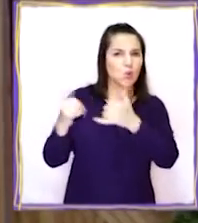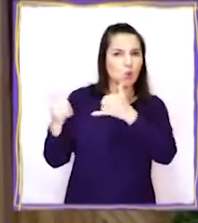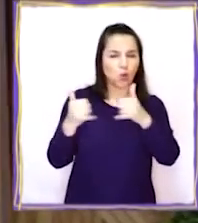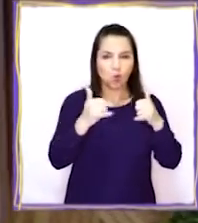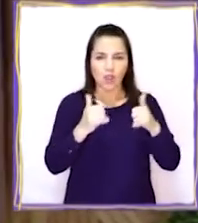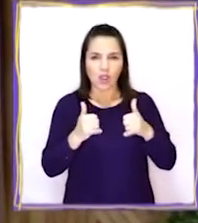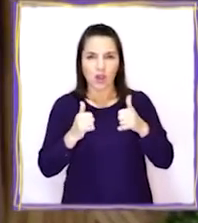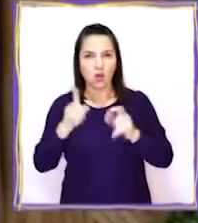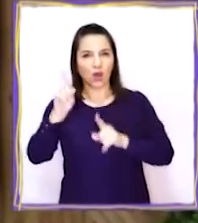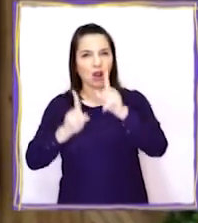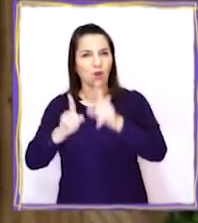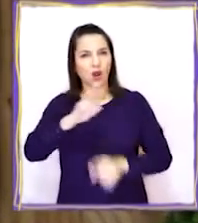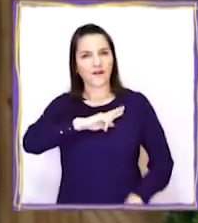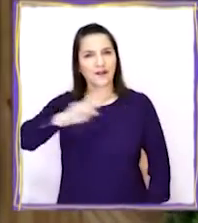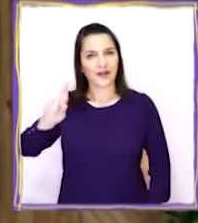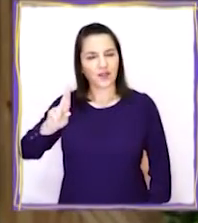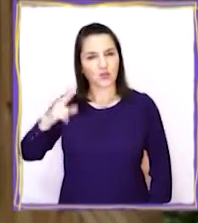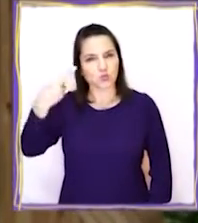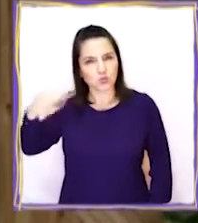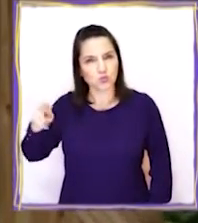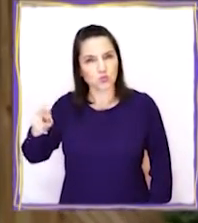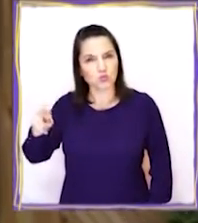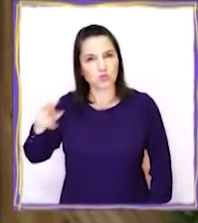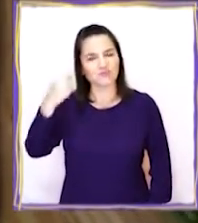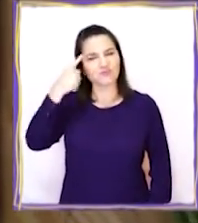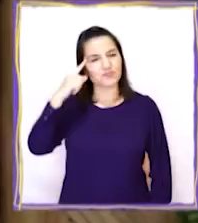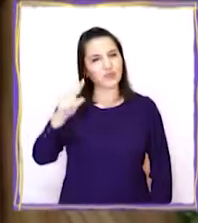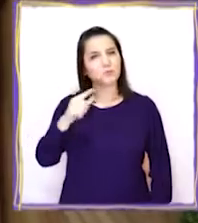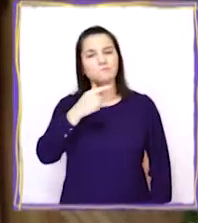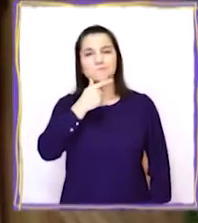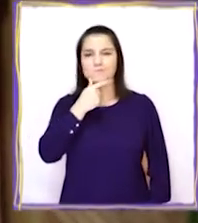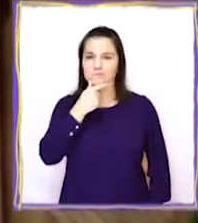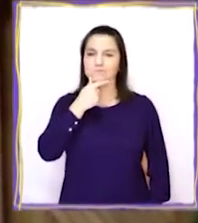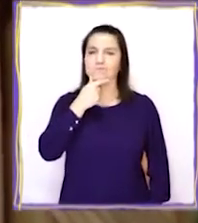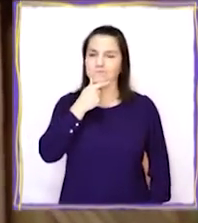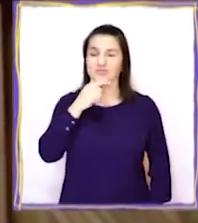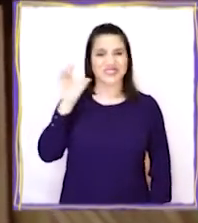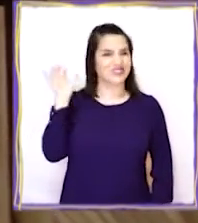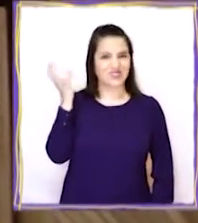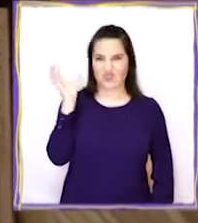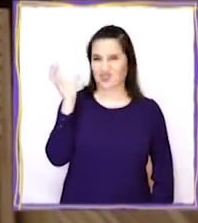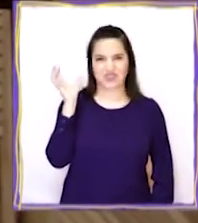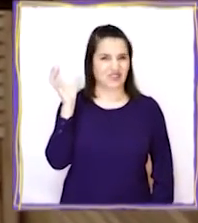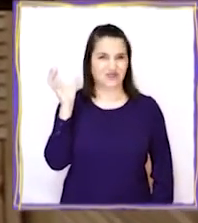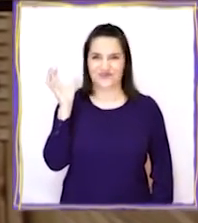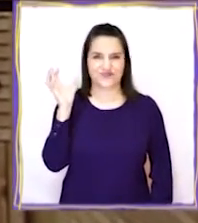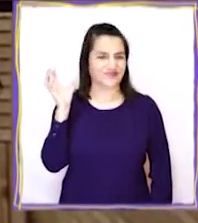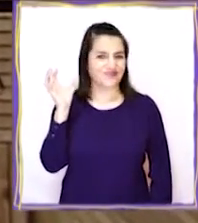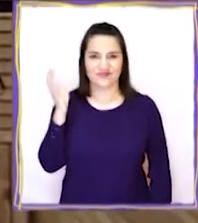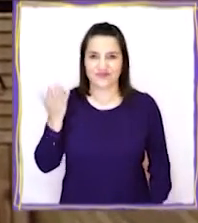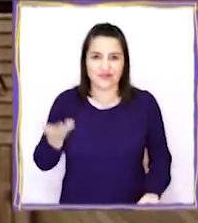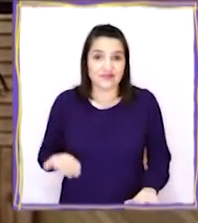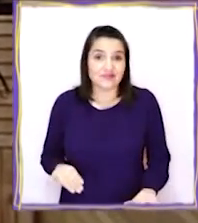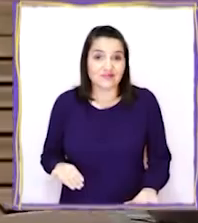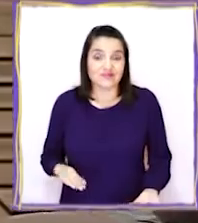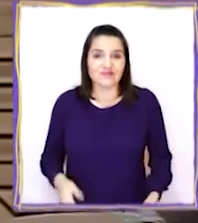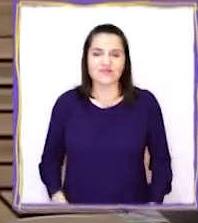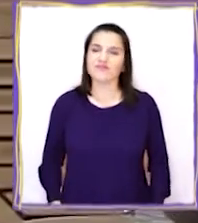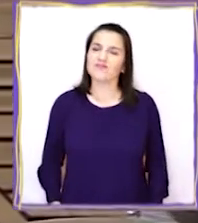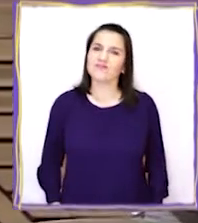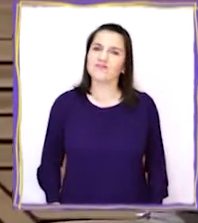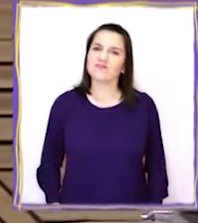juegos y su religión. Pero, mmm, parece que no entiendo muy bien de qué se trata todo esto.